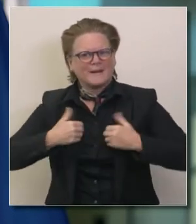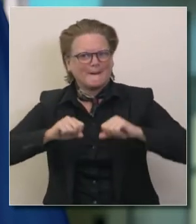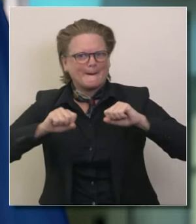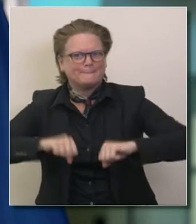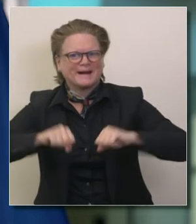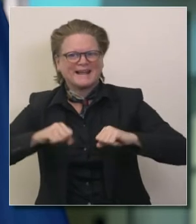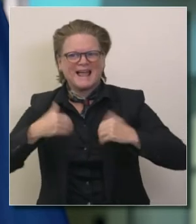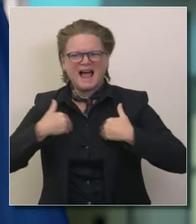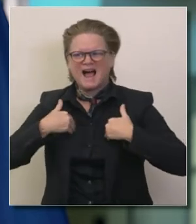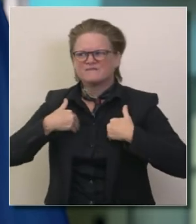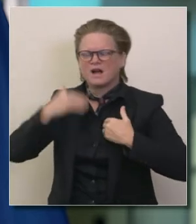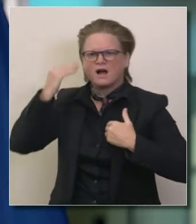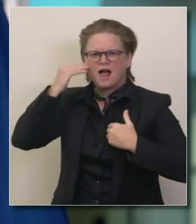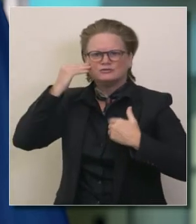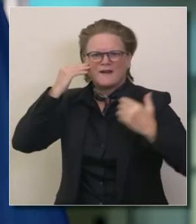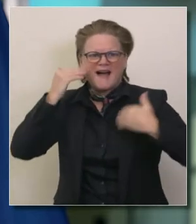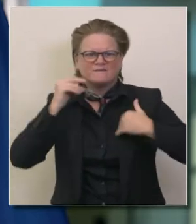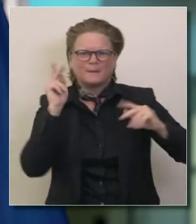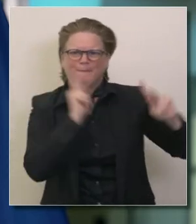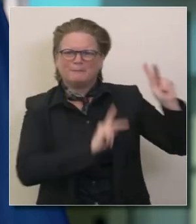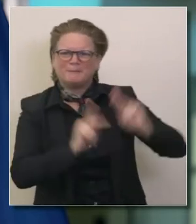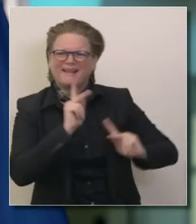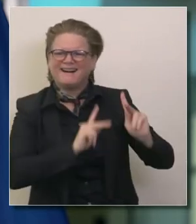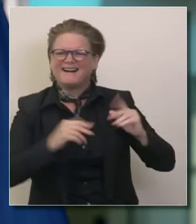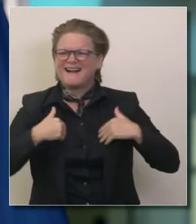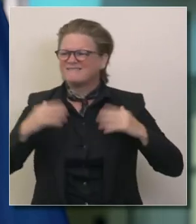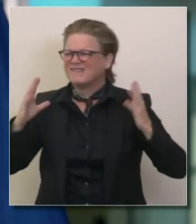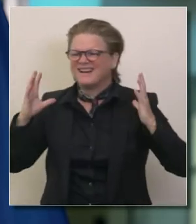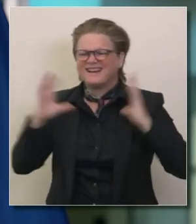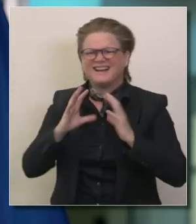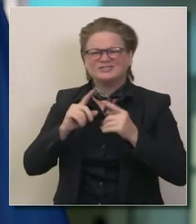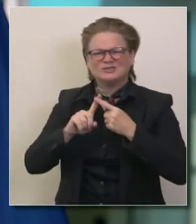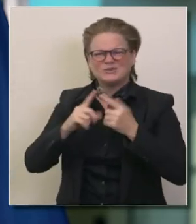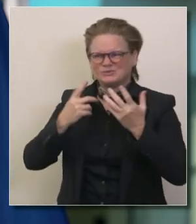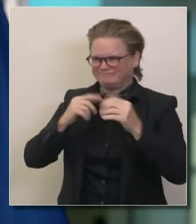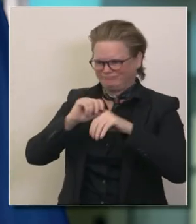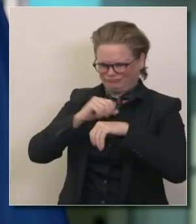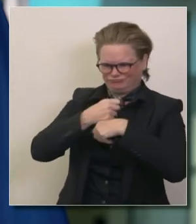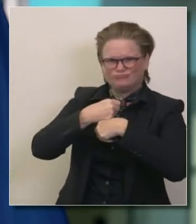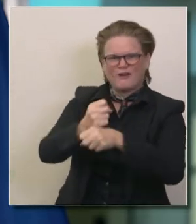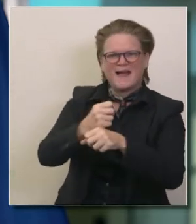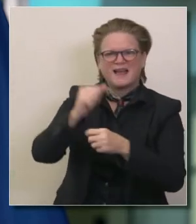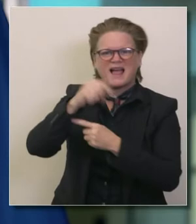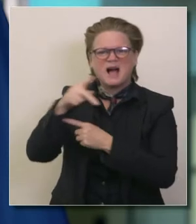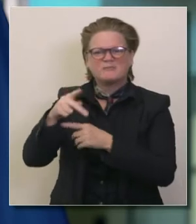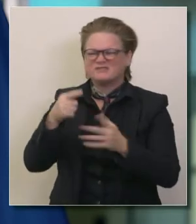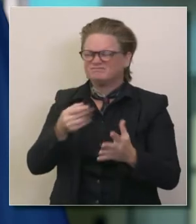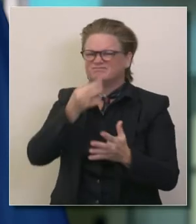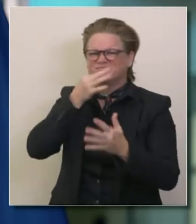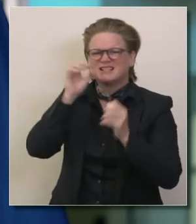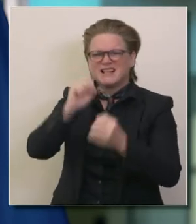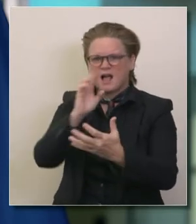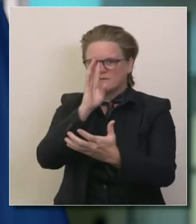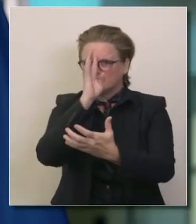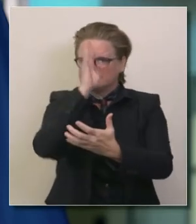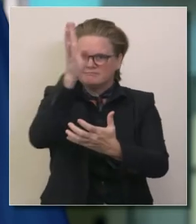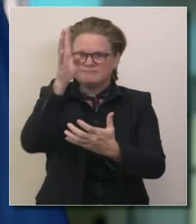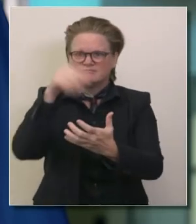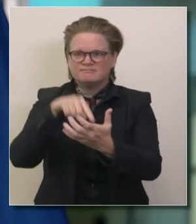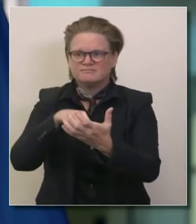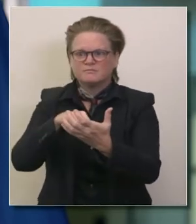hemos tenido el conocimiento adquirido de la eficacia de estas aplicaciones que podremos ver